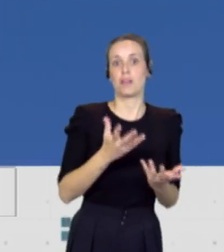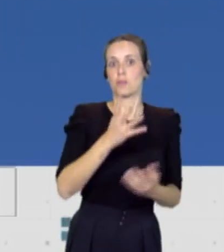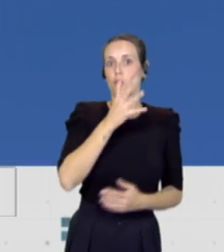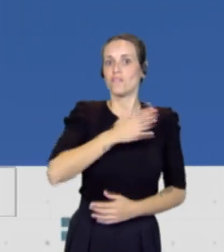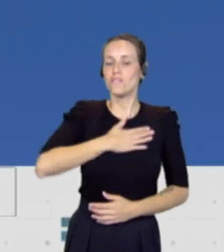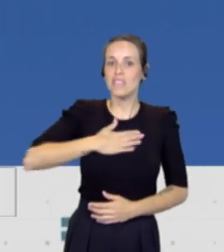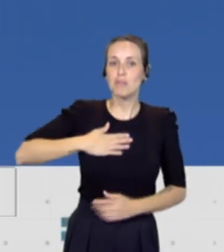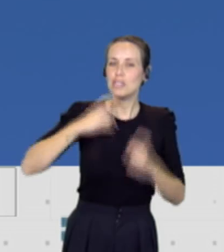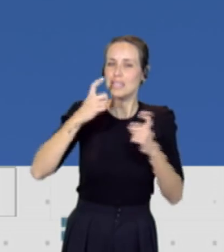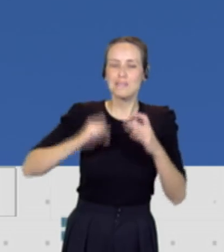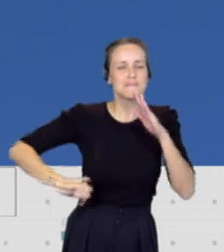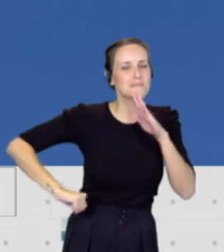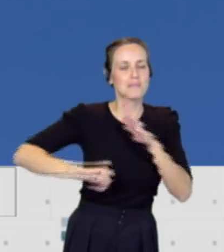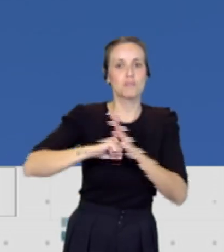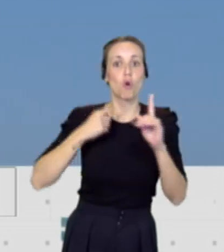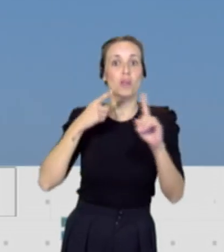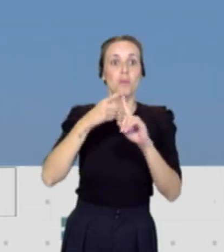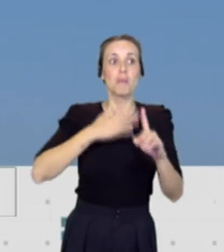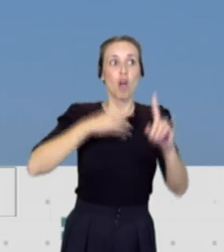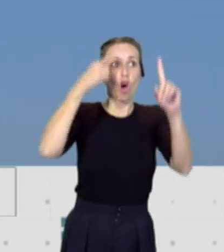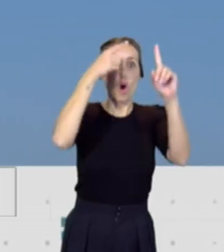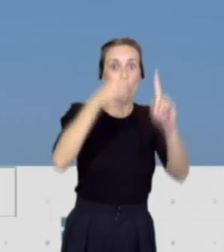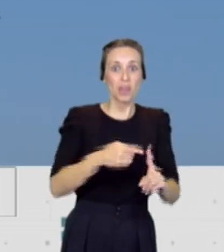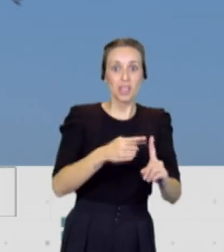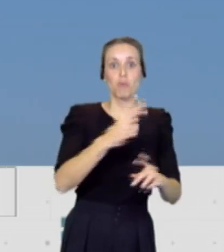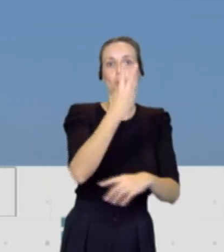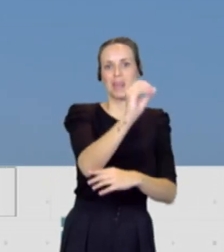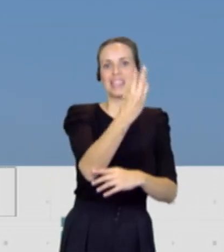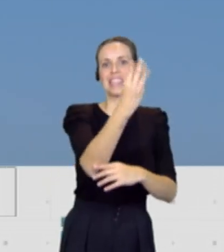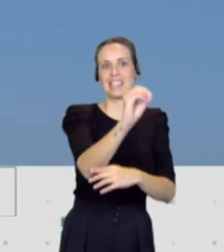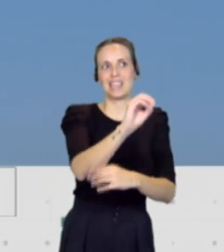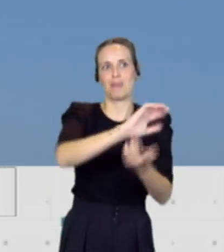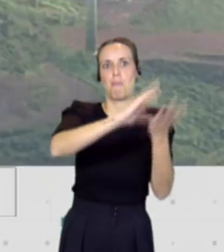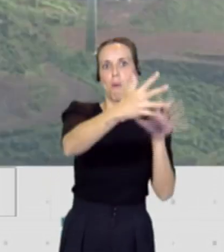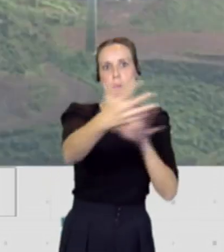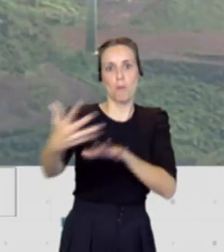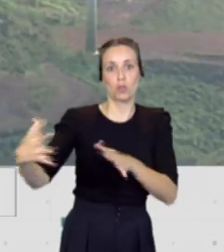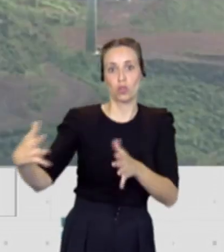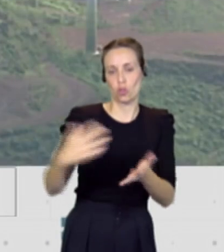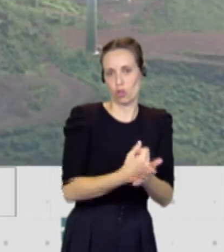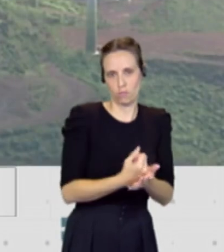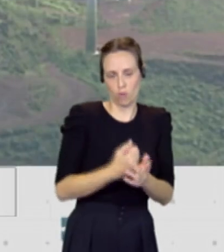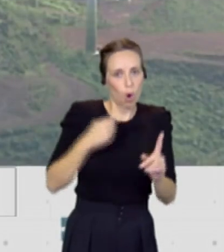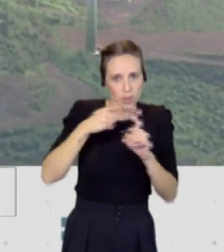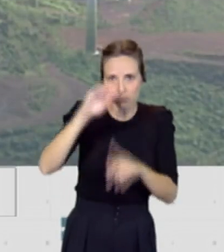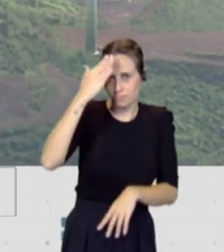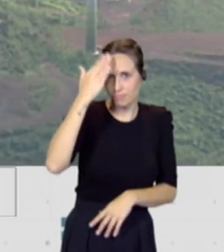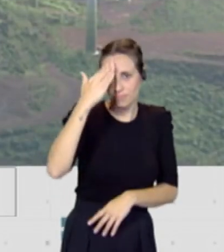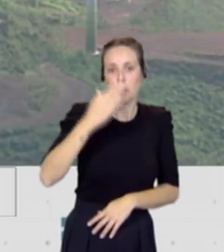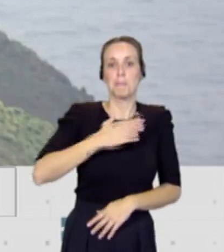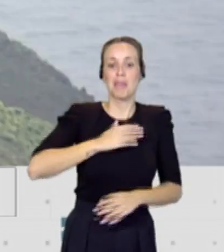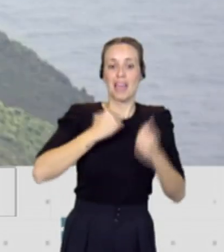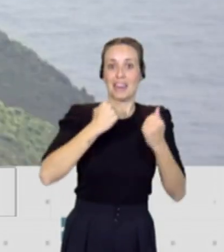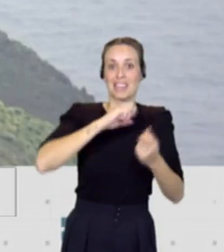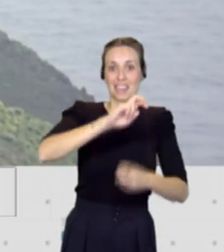sobre la mesa para alcanzar esos objetivos que tiene Canaria para el año 2030 que no es otro sino tener una penetración de renovables del 58%